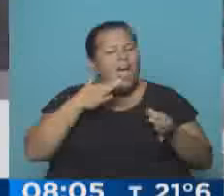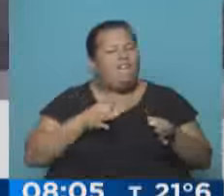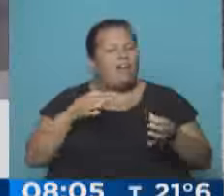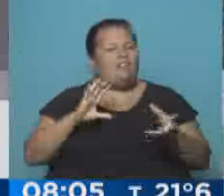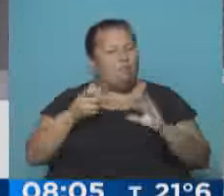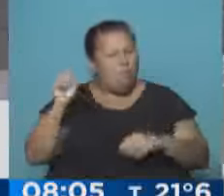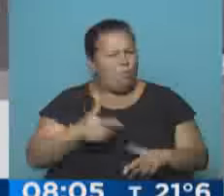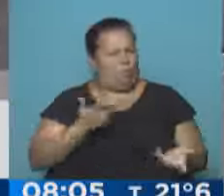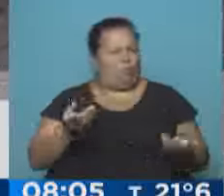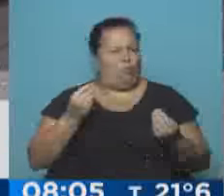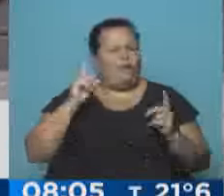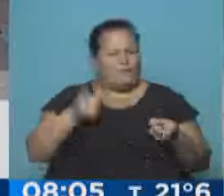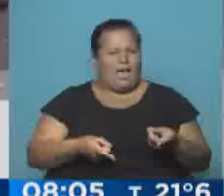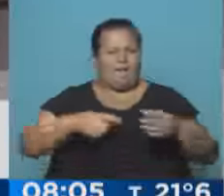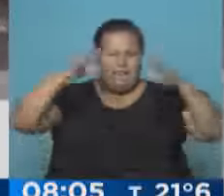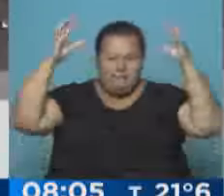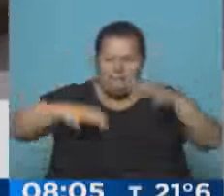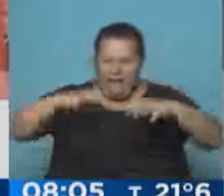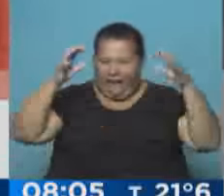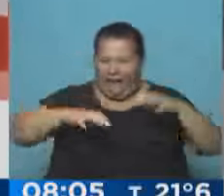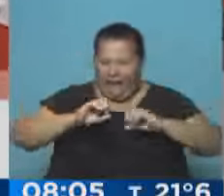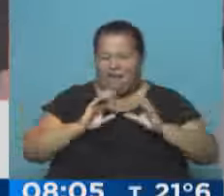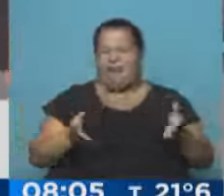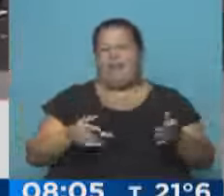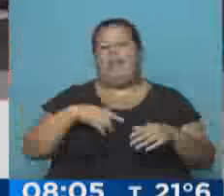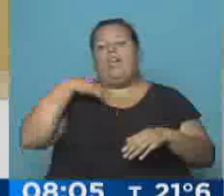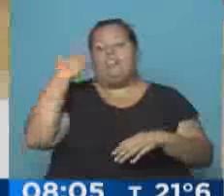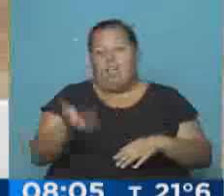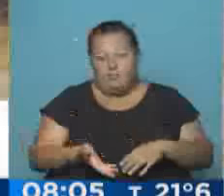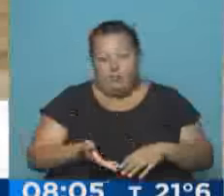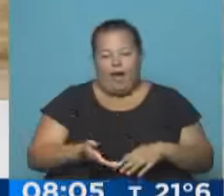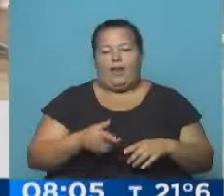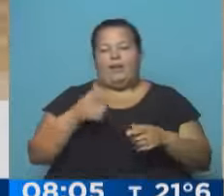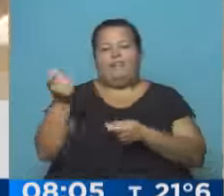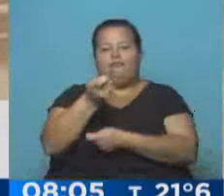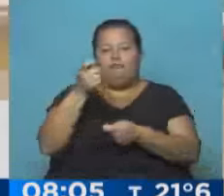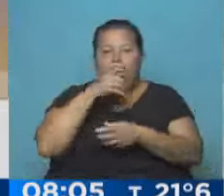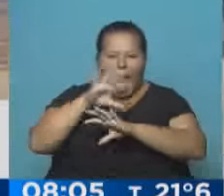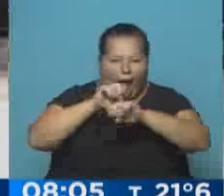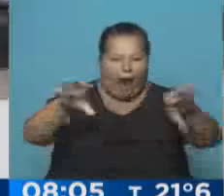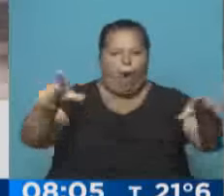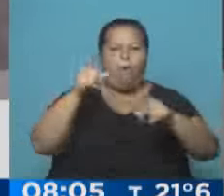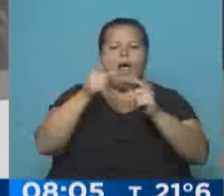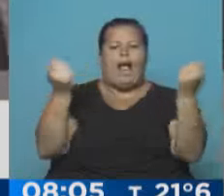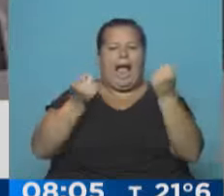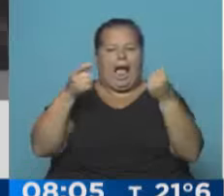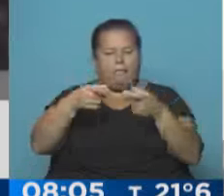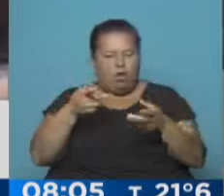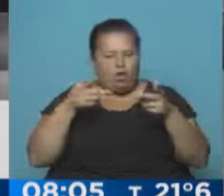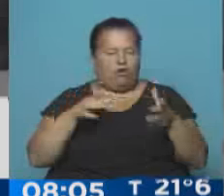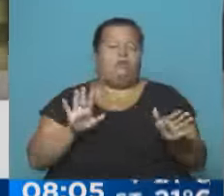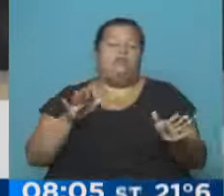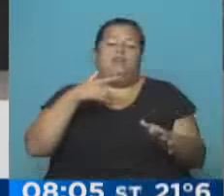con una acción brutal porque además había caído un diluvio fenomenal y tras de ello el hidrante y los camiones de asento.